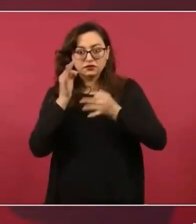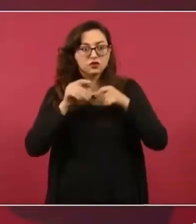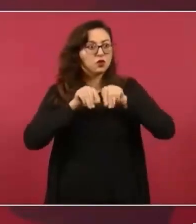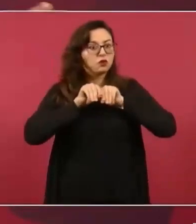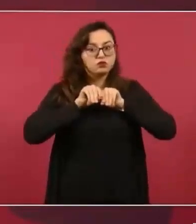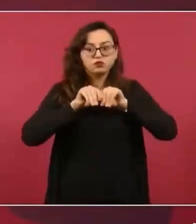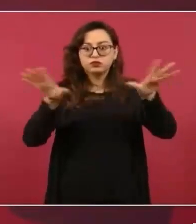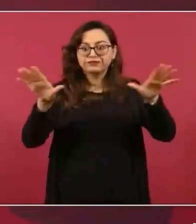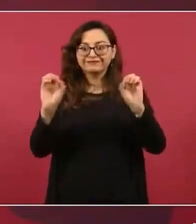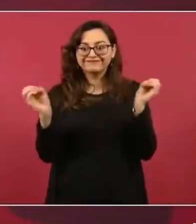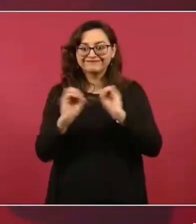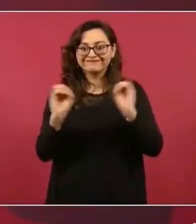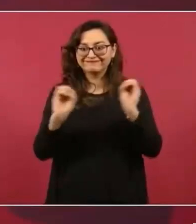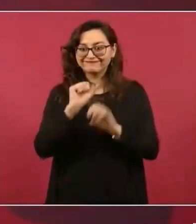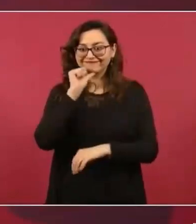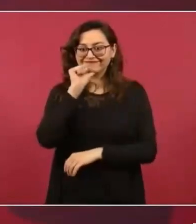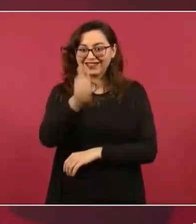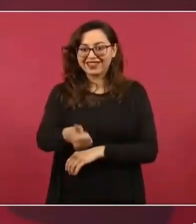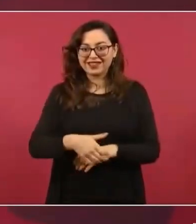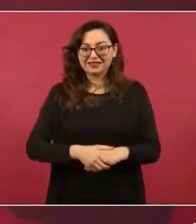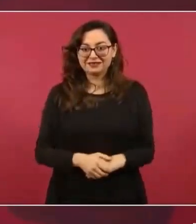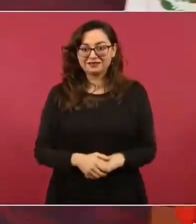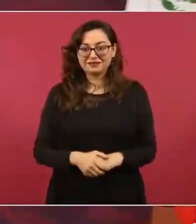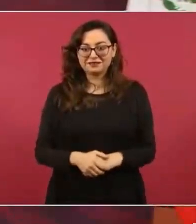no se habla nada. habla. Gracias.